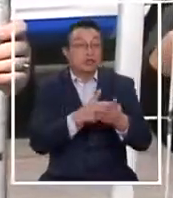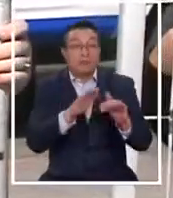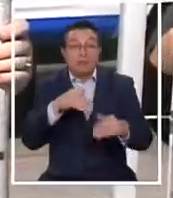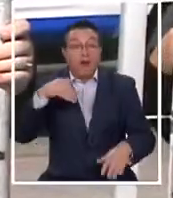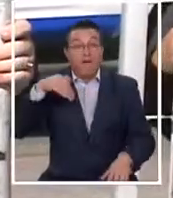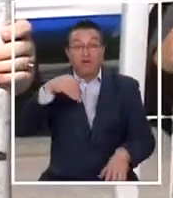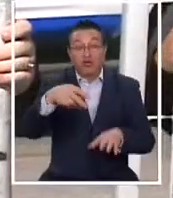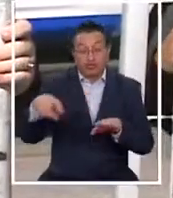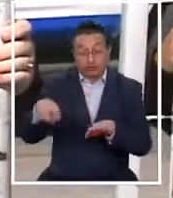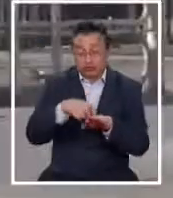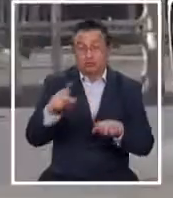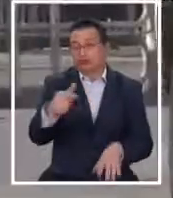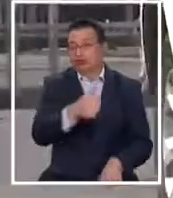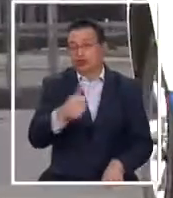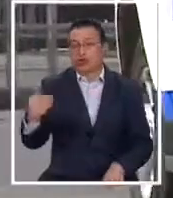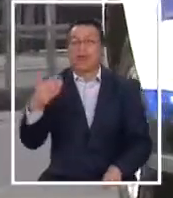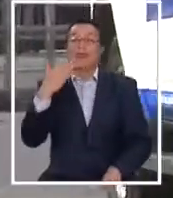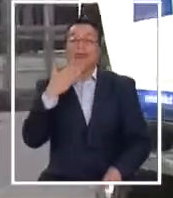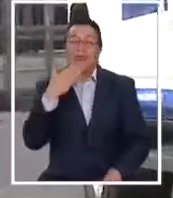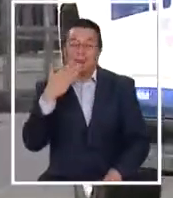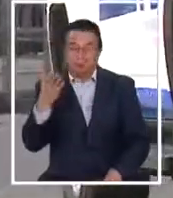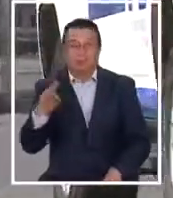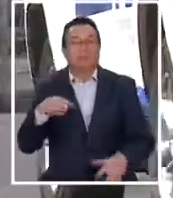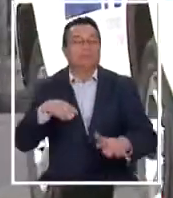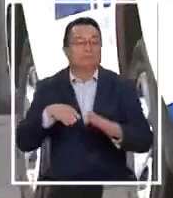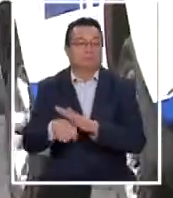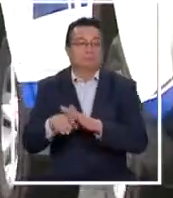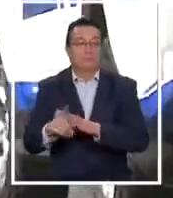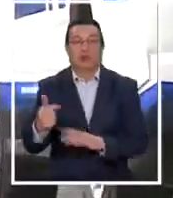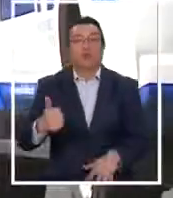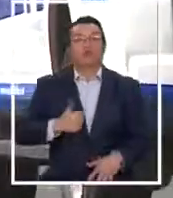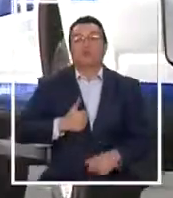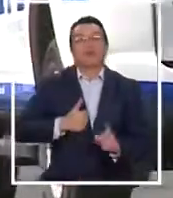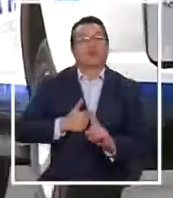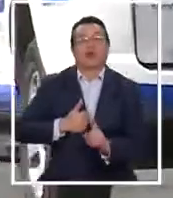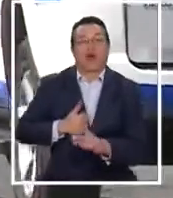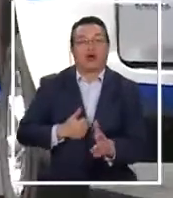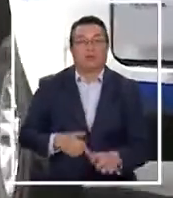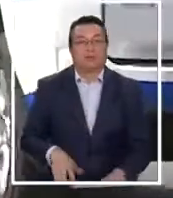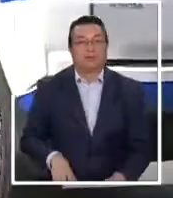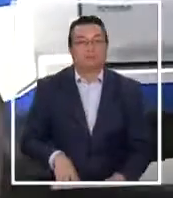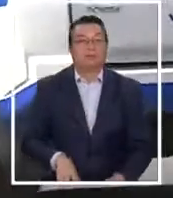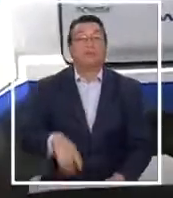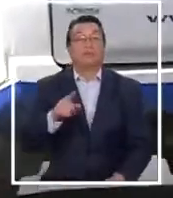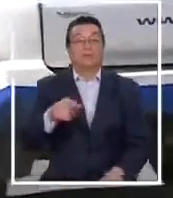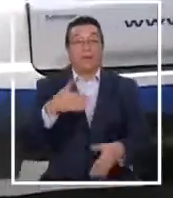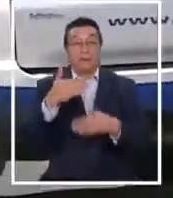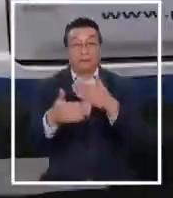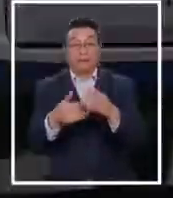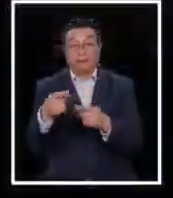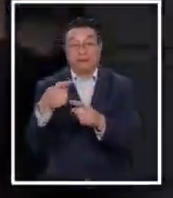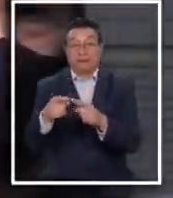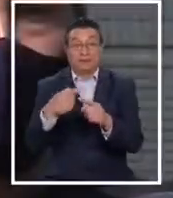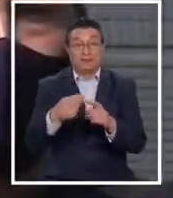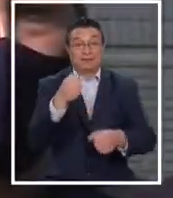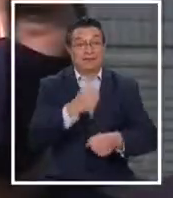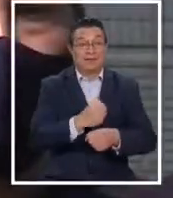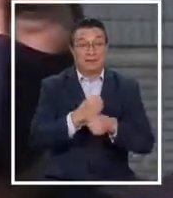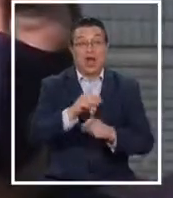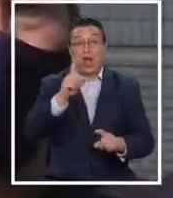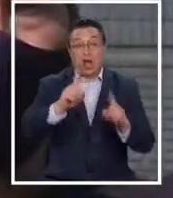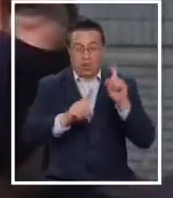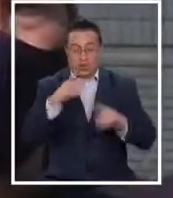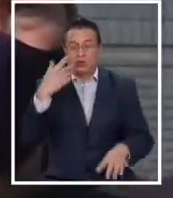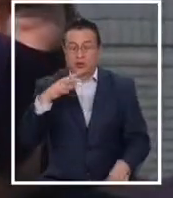bus de acercamiento al local. Todo esto no se habría cumplido. En este caso, las personas realizaban distintas fusiones. Algunos están